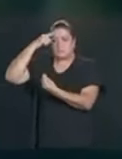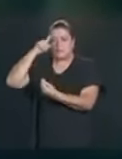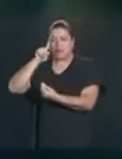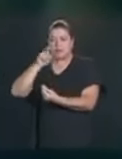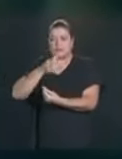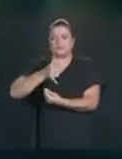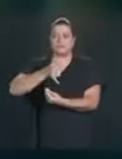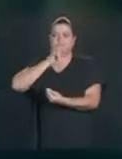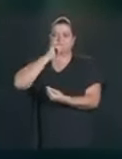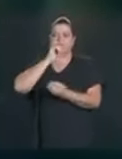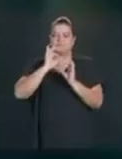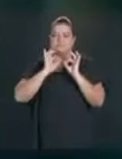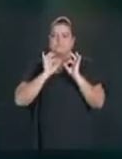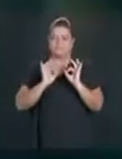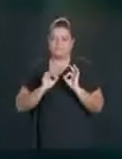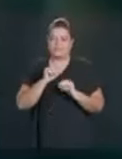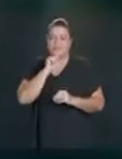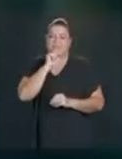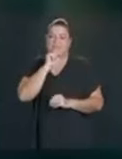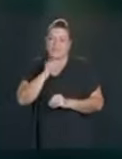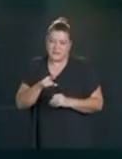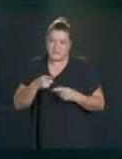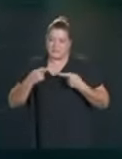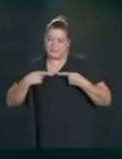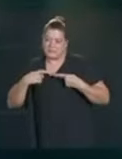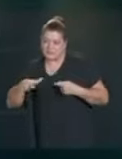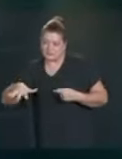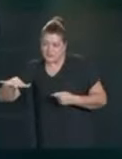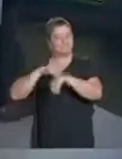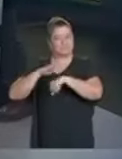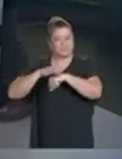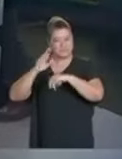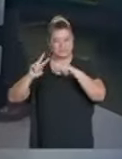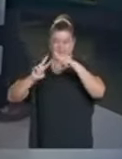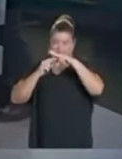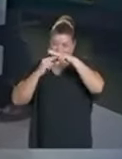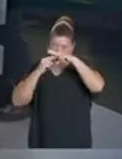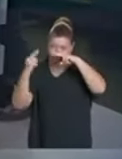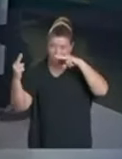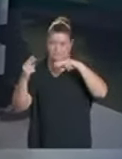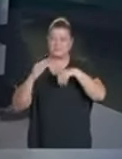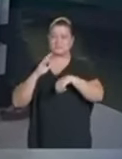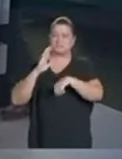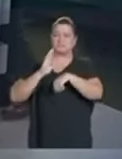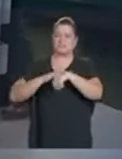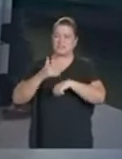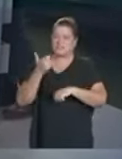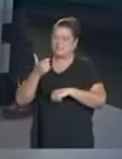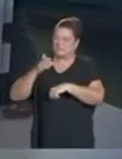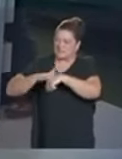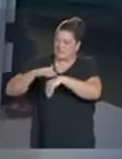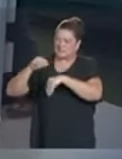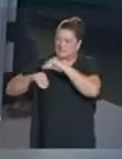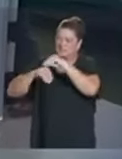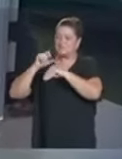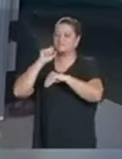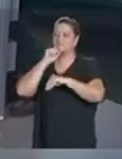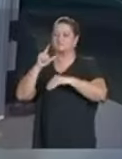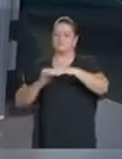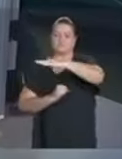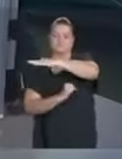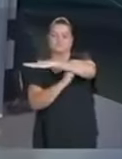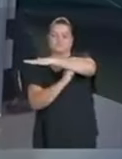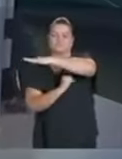reciclamiento y al mismo tiempo con nuevas fuentes de agua, que es importante. Centros comunitarios que llevaron educación, cultura y